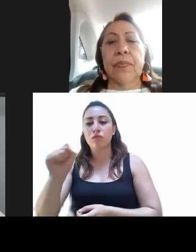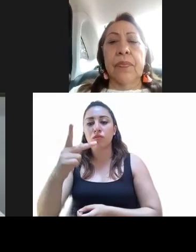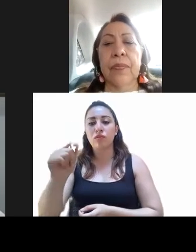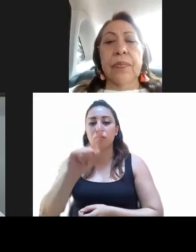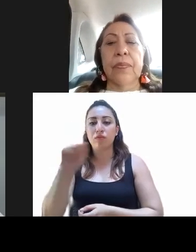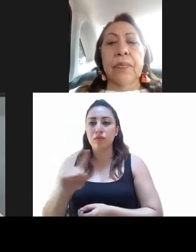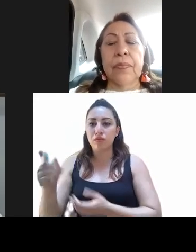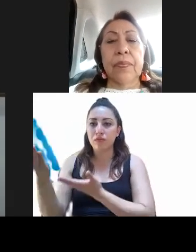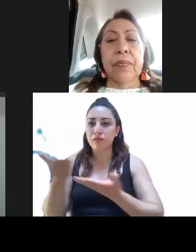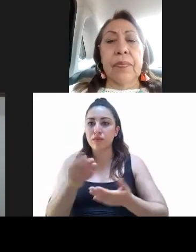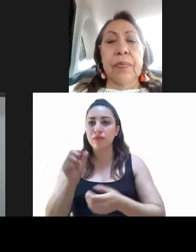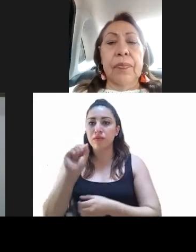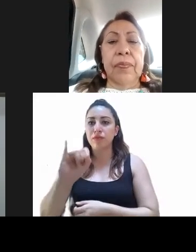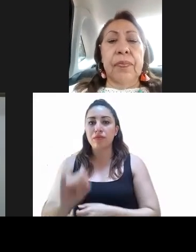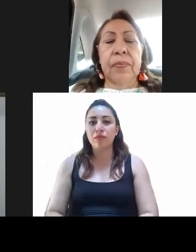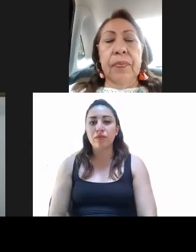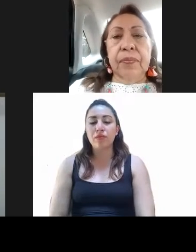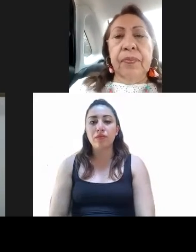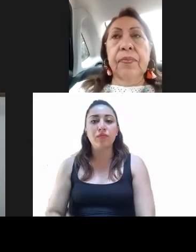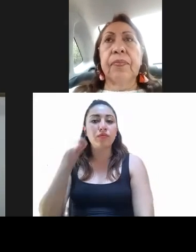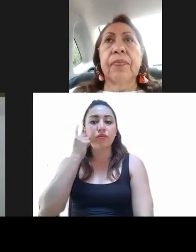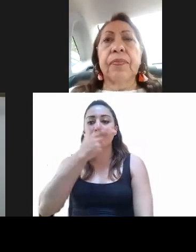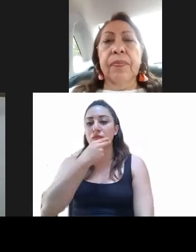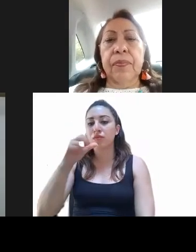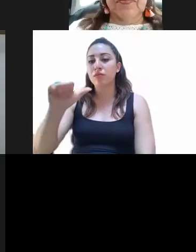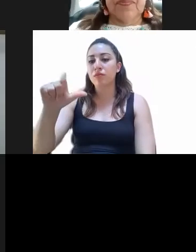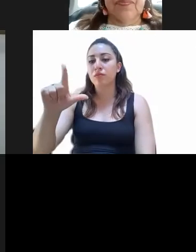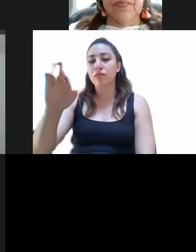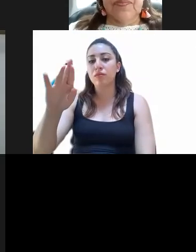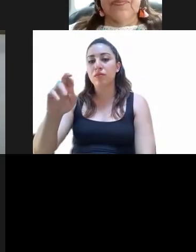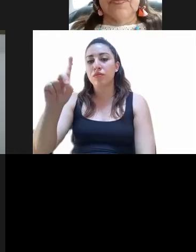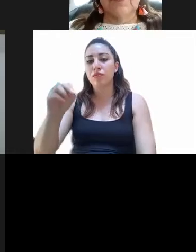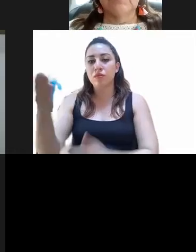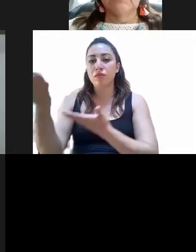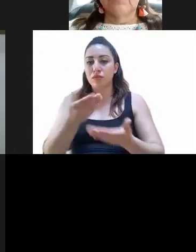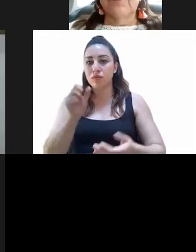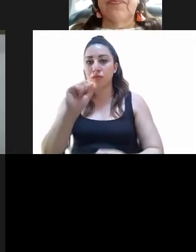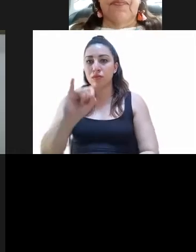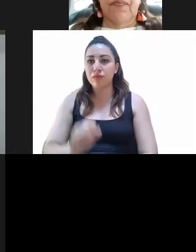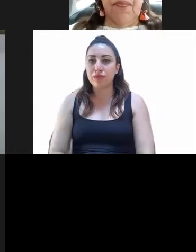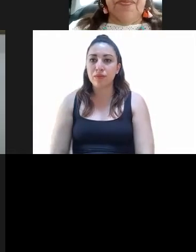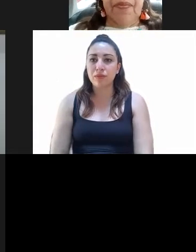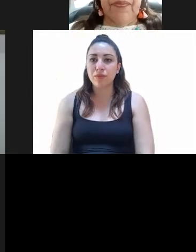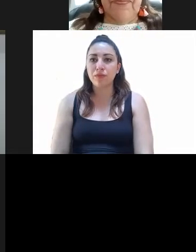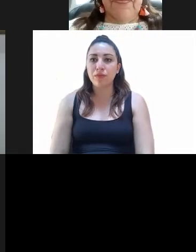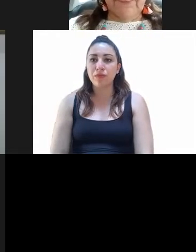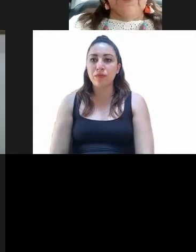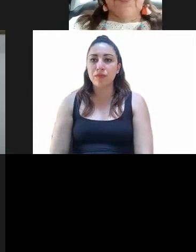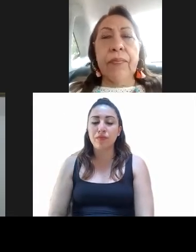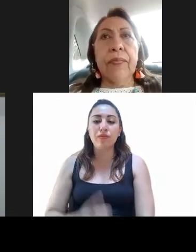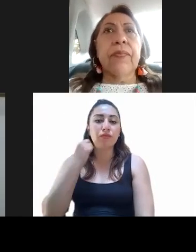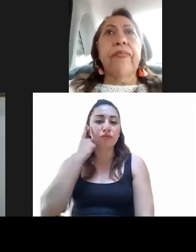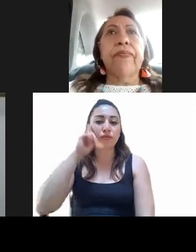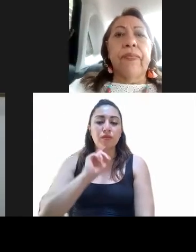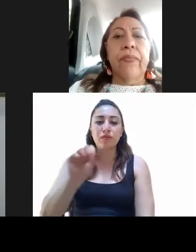Presente. Alfredo Pérez Paredes. Pérez Paredes. Alfredo Paredes. María Gabriela Salido